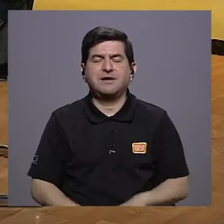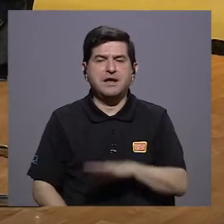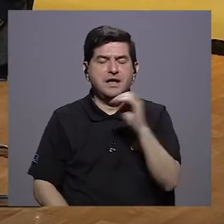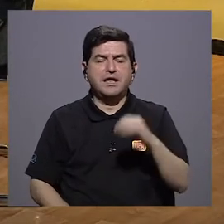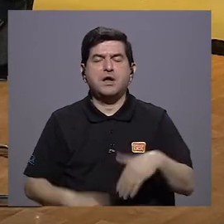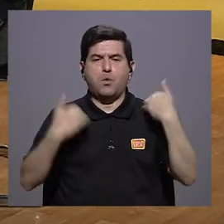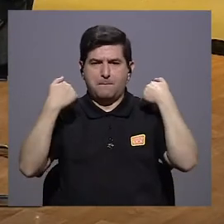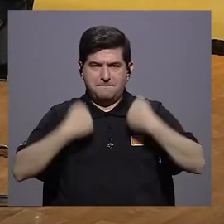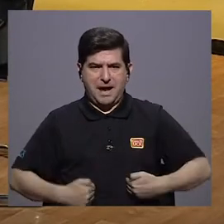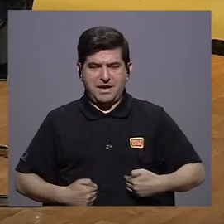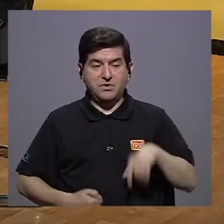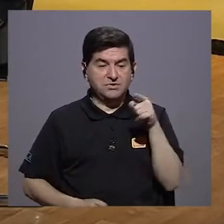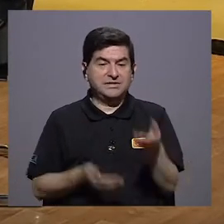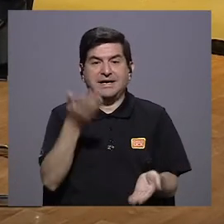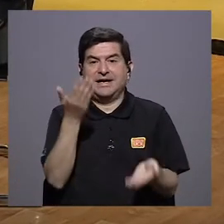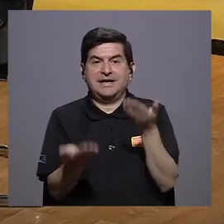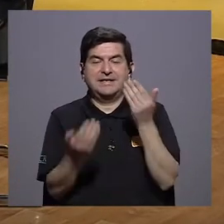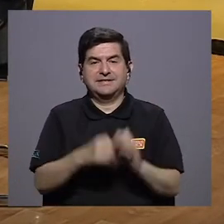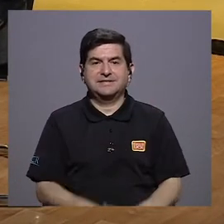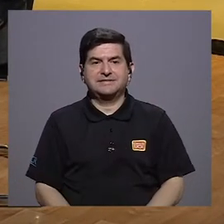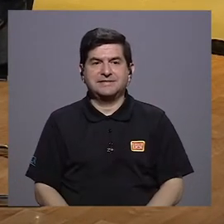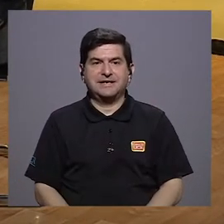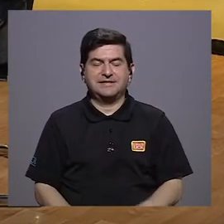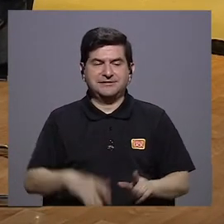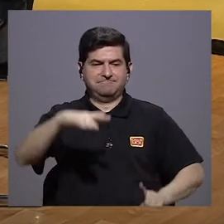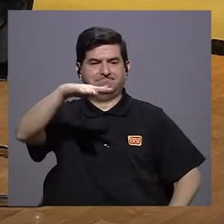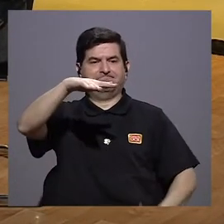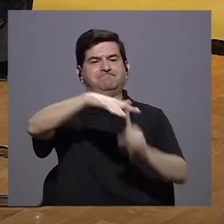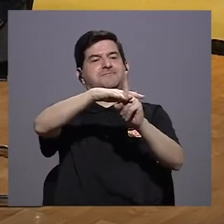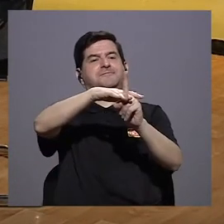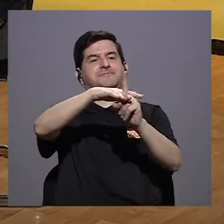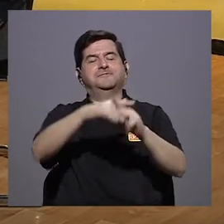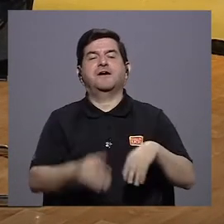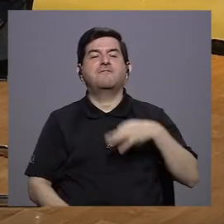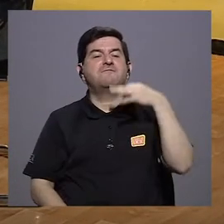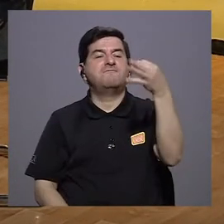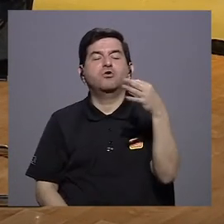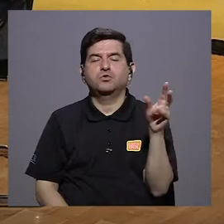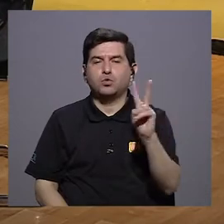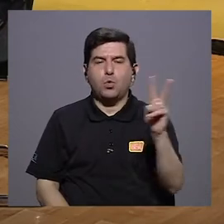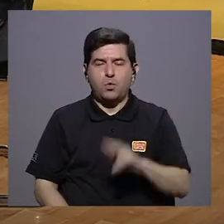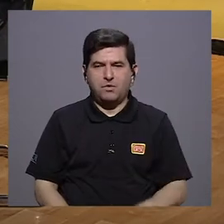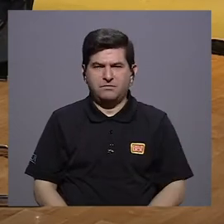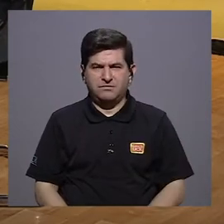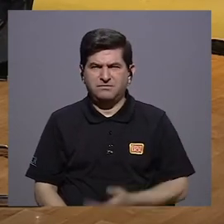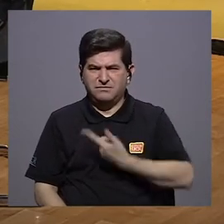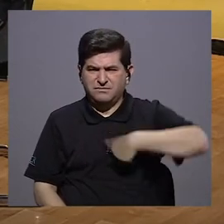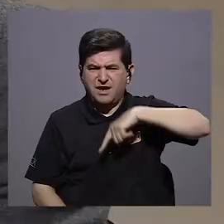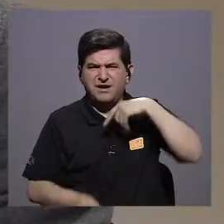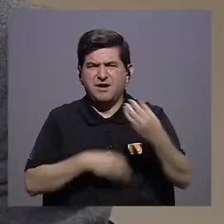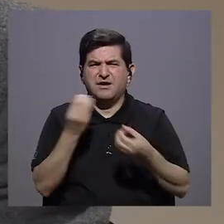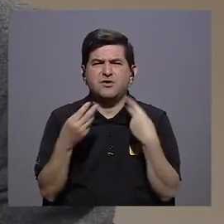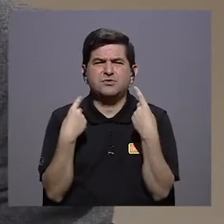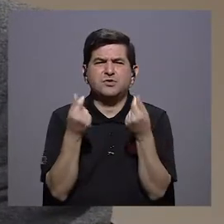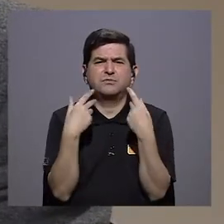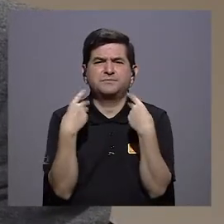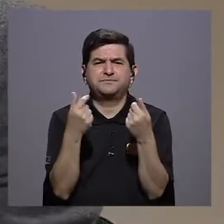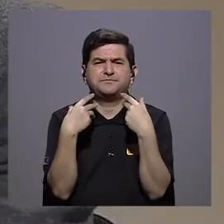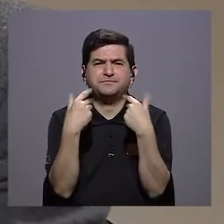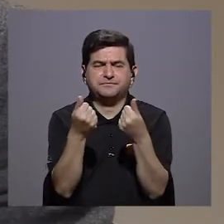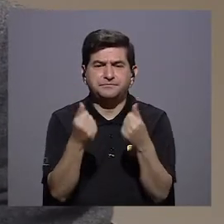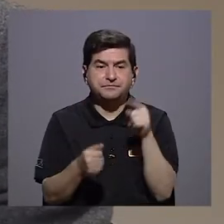Entonces, ahora ya sabemos que ahí es probablemente donde se vaya a originar el próximo virus. Ahora, ¿cómo hacemos para rápidamente,